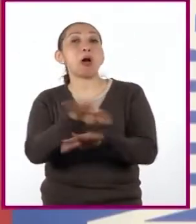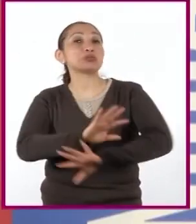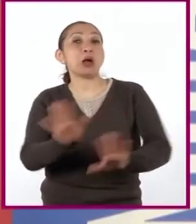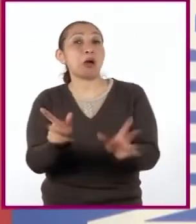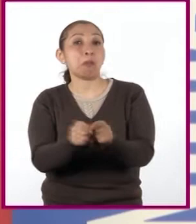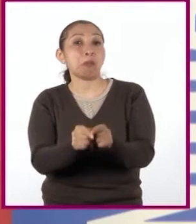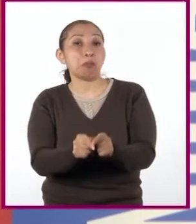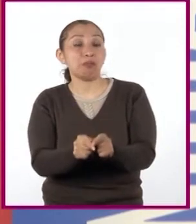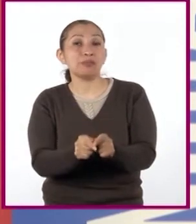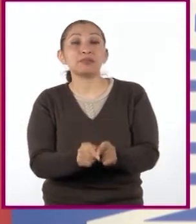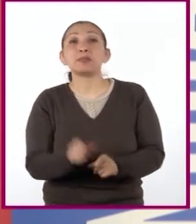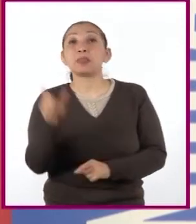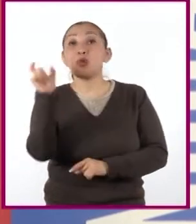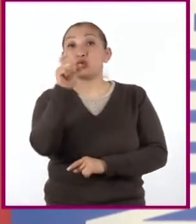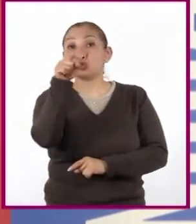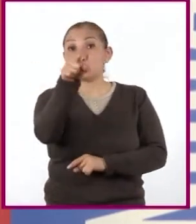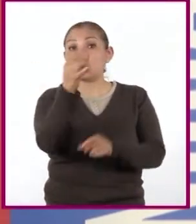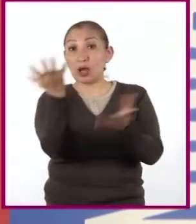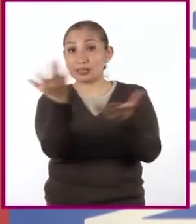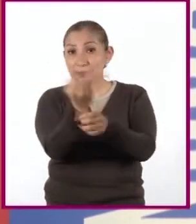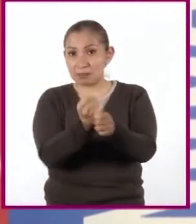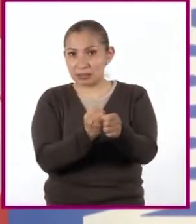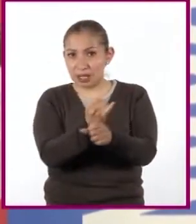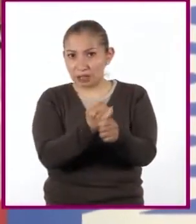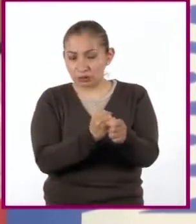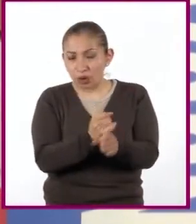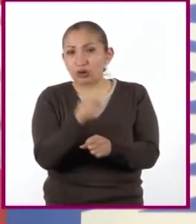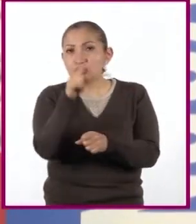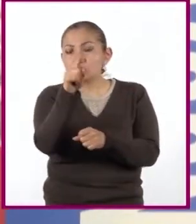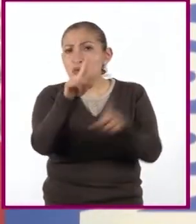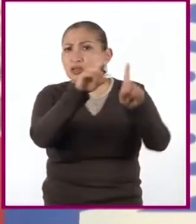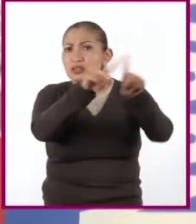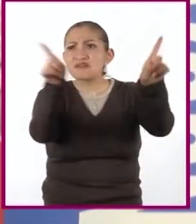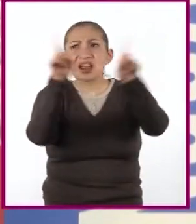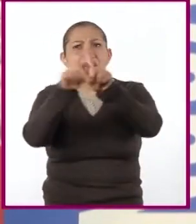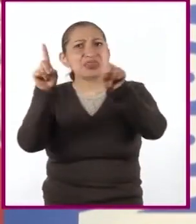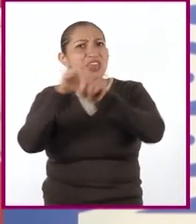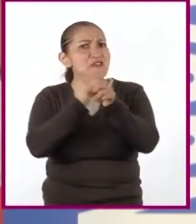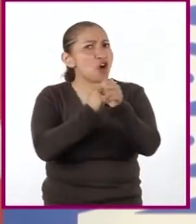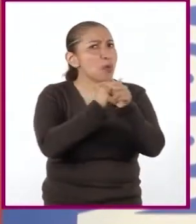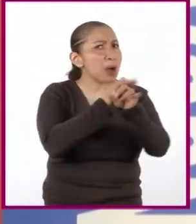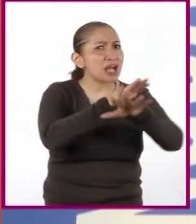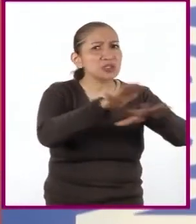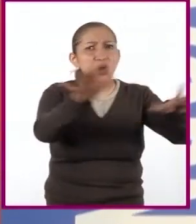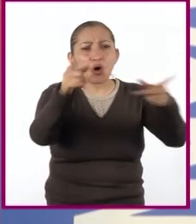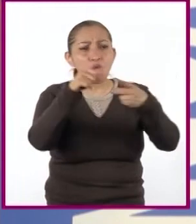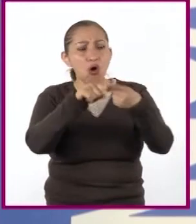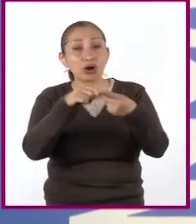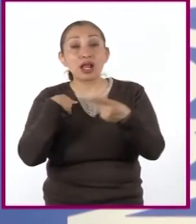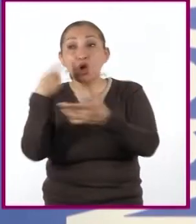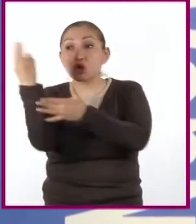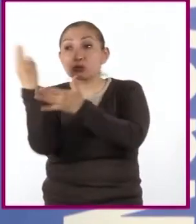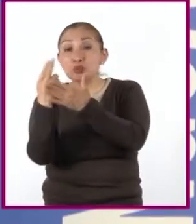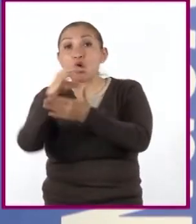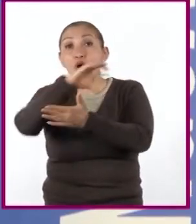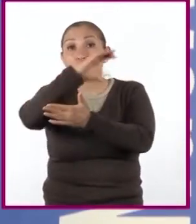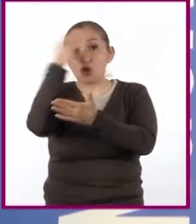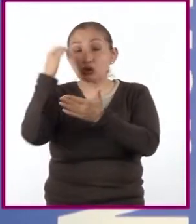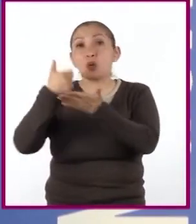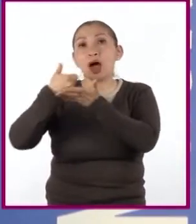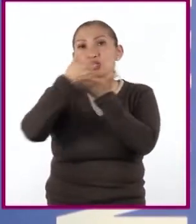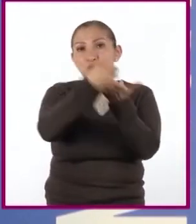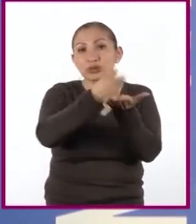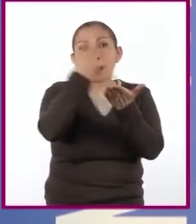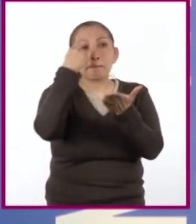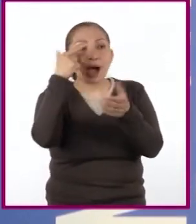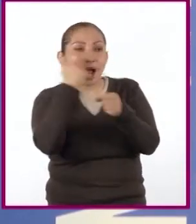Así es. Durante sus investigaciones obtendrán una gran cantidad de información. Los apoyos visuales pueden ayudarlos